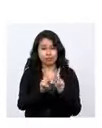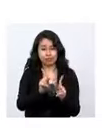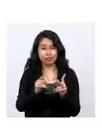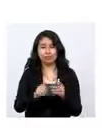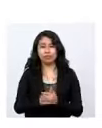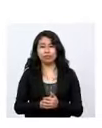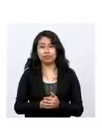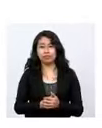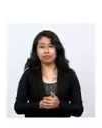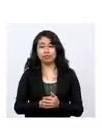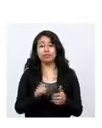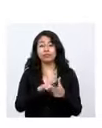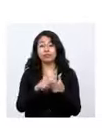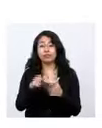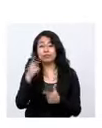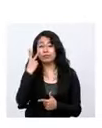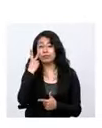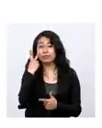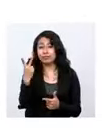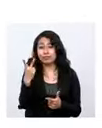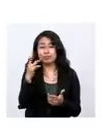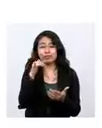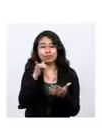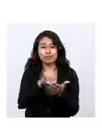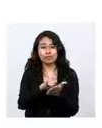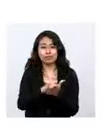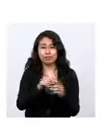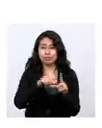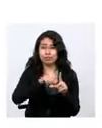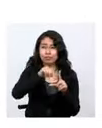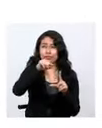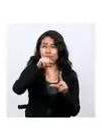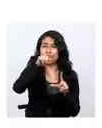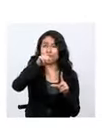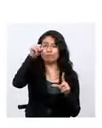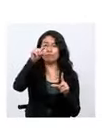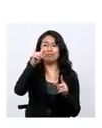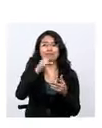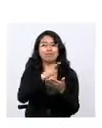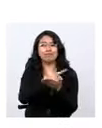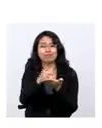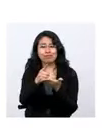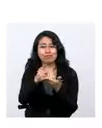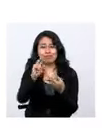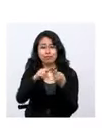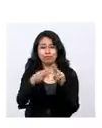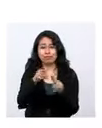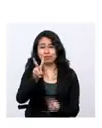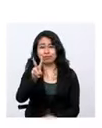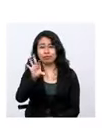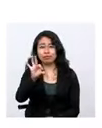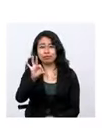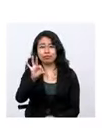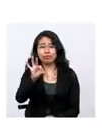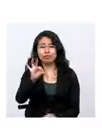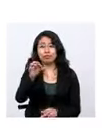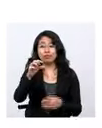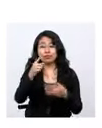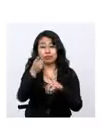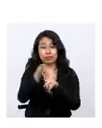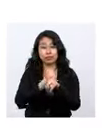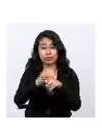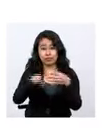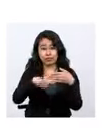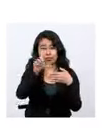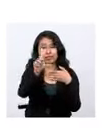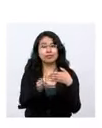semana. Entonces, vemos que el registro mayor lo tuvimos en la semana 29, correspondiente al mes de